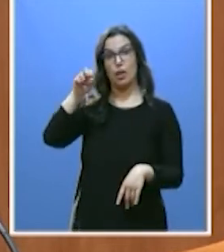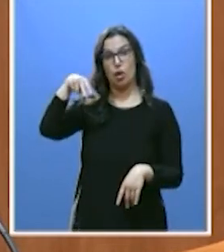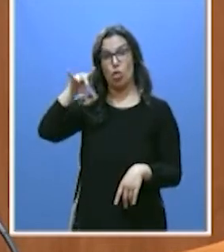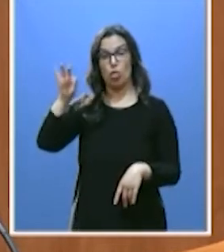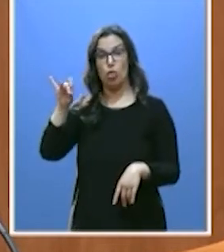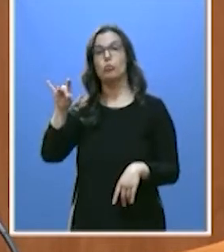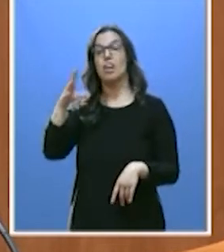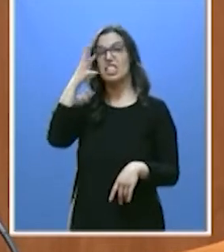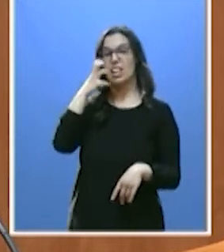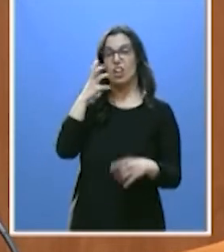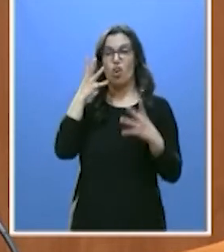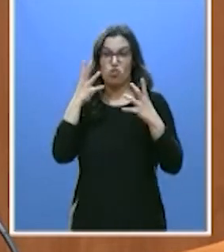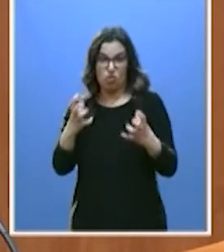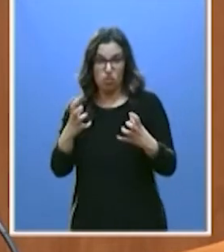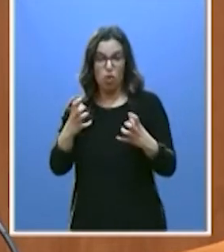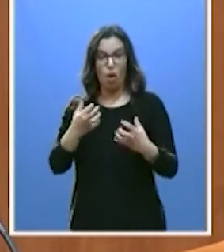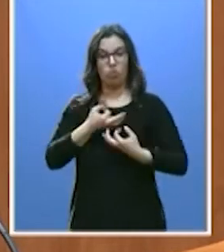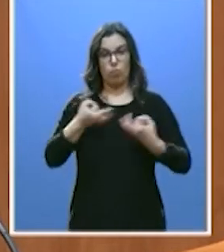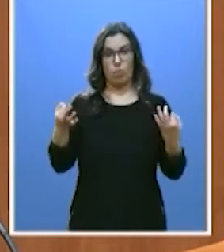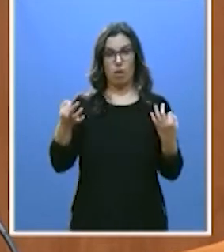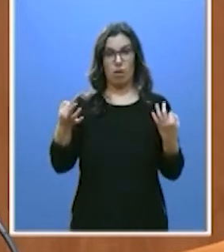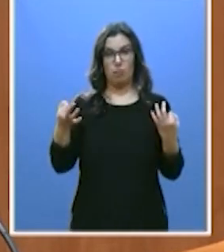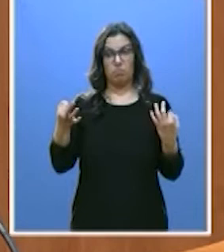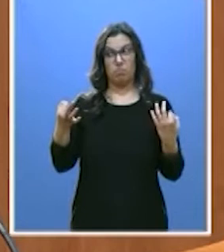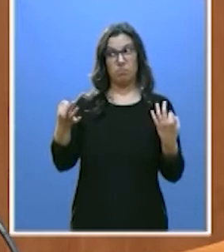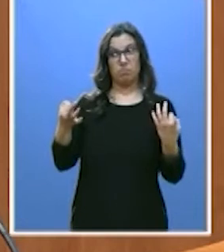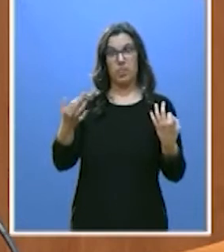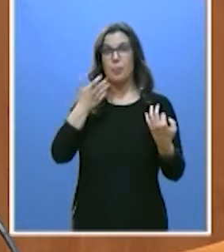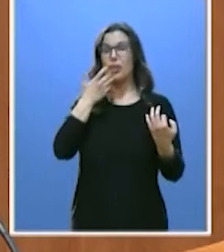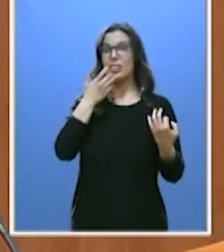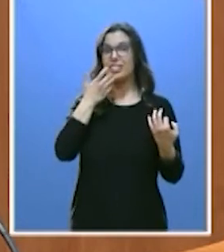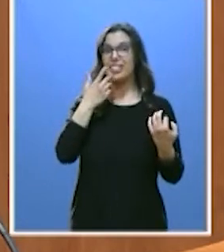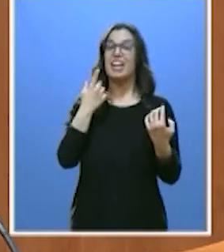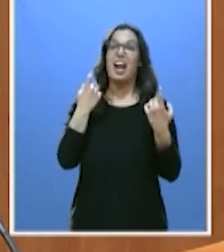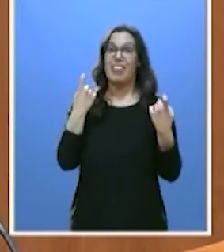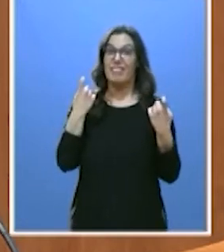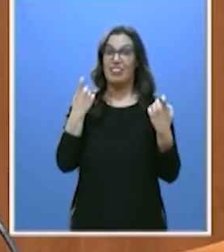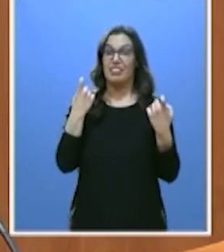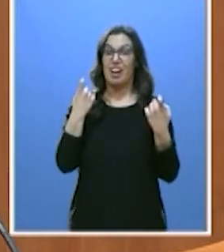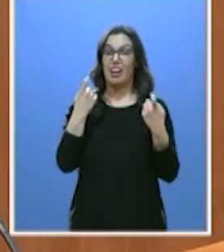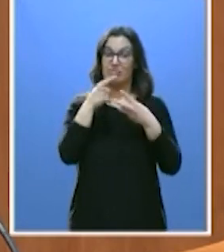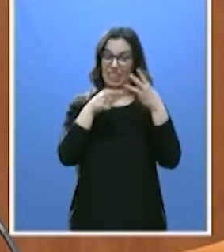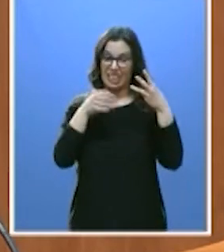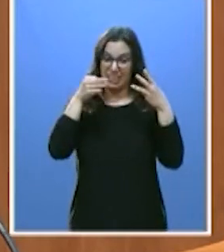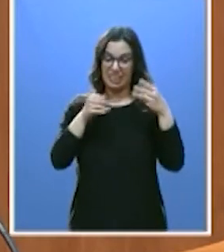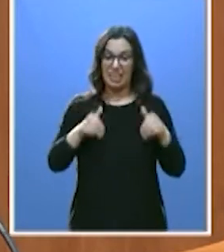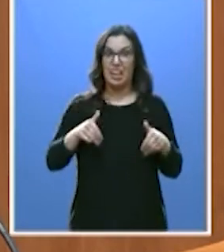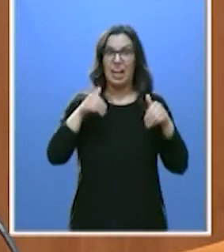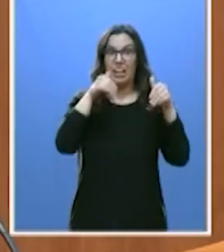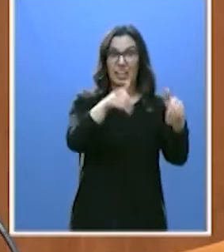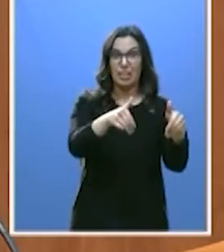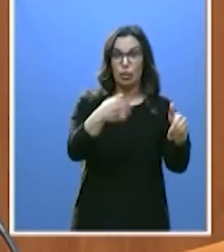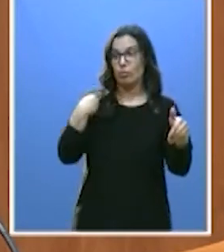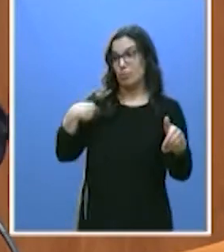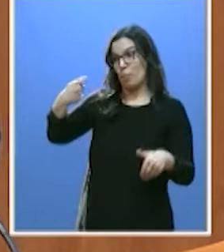y formal. Pero he de decirle que si esas son las virtudes necesarias para un candidato a la presidencia, nosotros tenemos sin duda el mejor